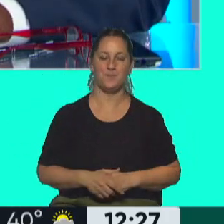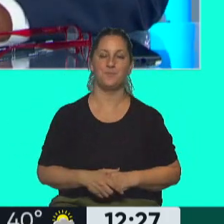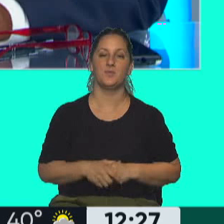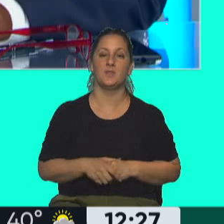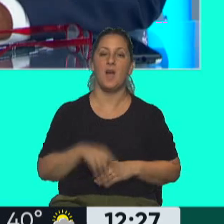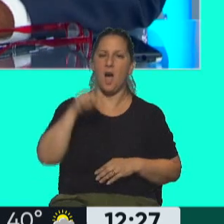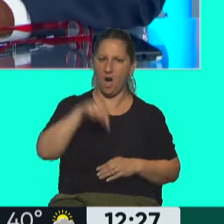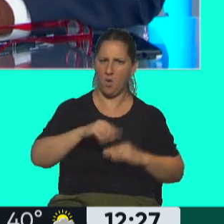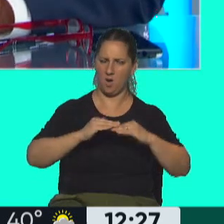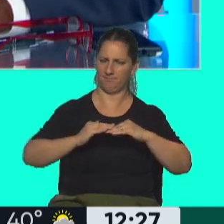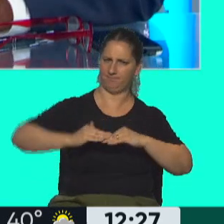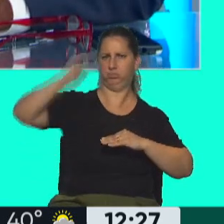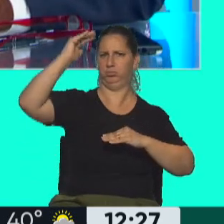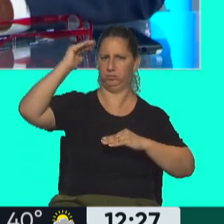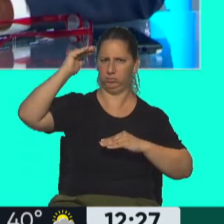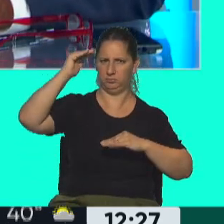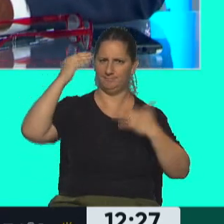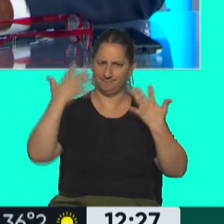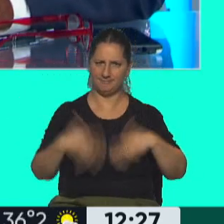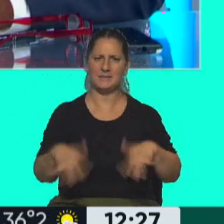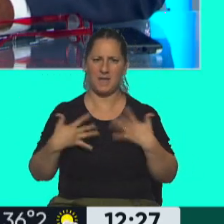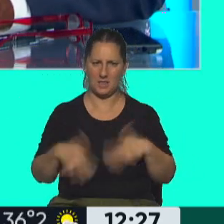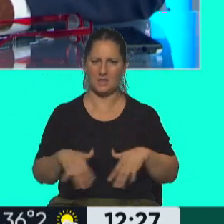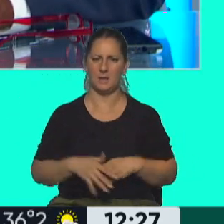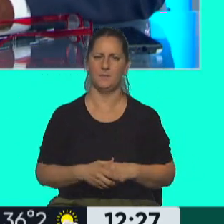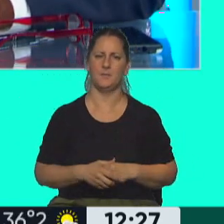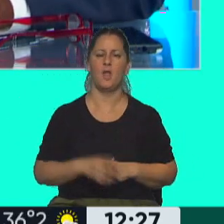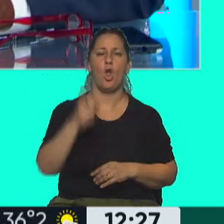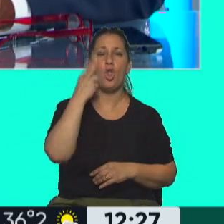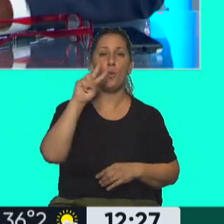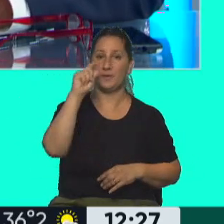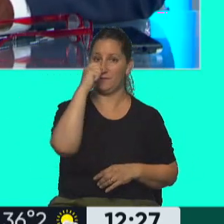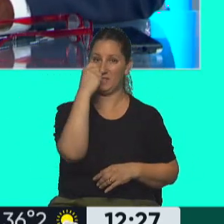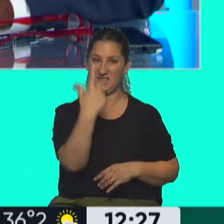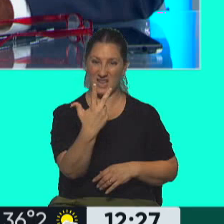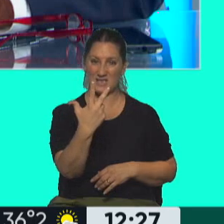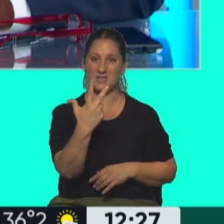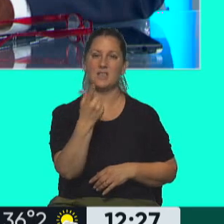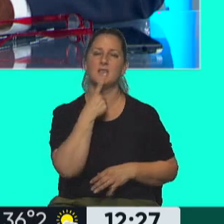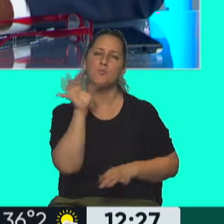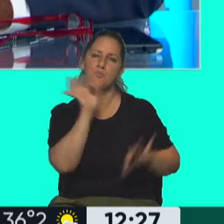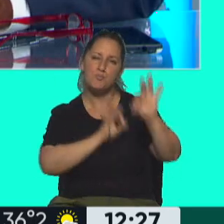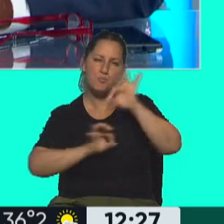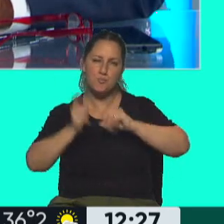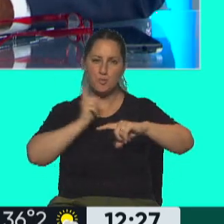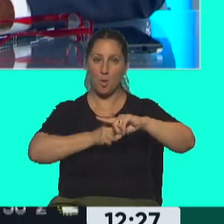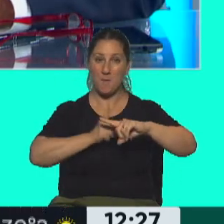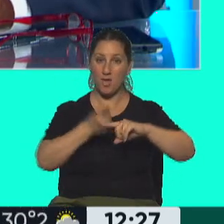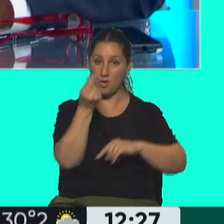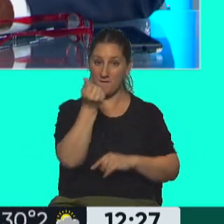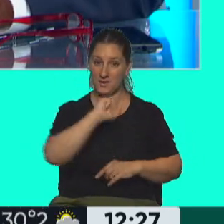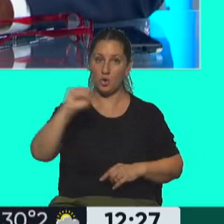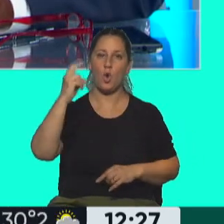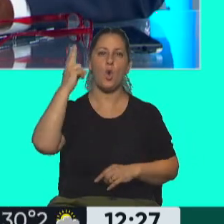Esta vez se fue muy para arriba, Pablo, ya te anticipo el resultado. Para 2023 están dando en promedio de inflación